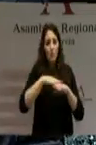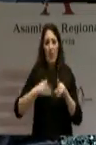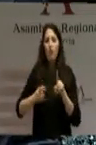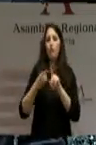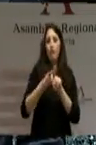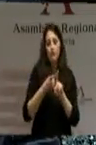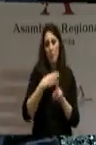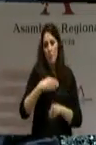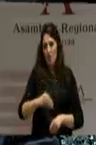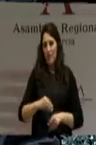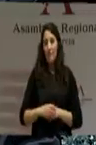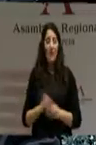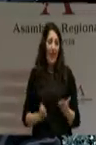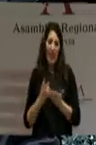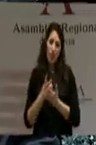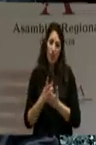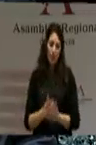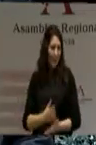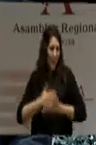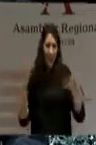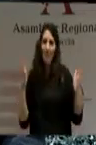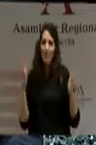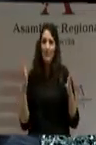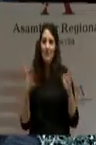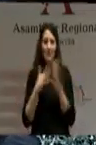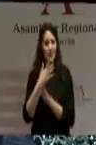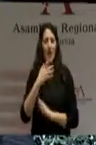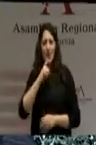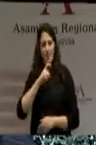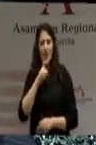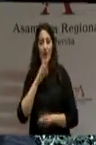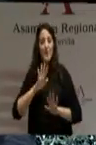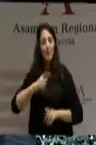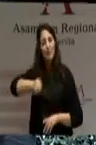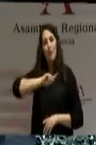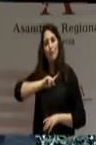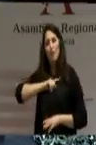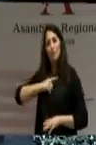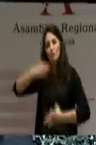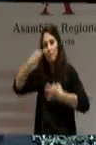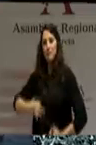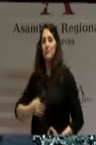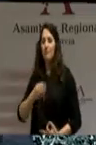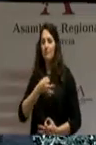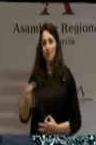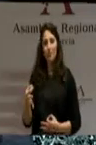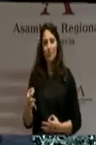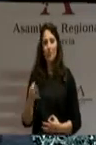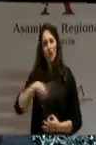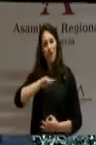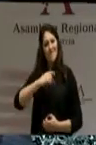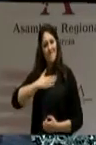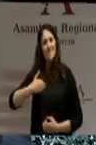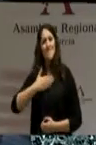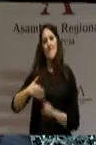El reto es enorme, pero nuestra determinación también lo es. Saldremos de esta crisis con el esfuerzo